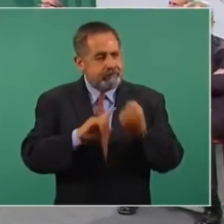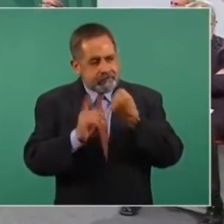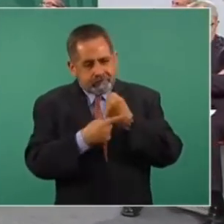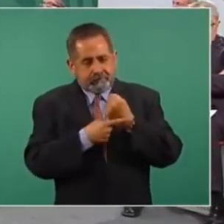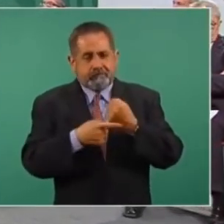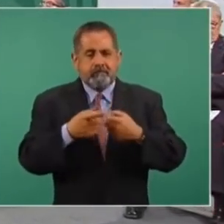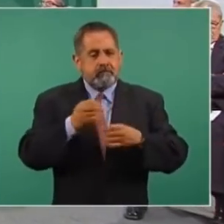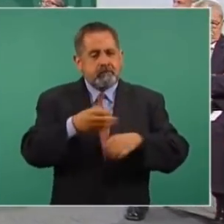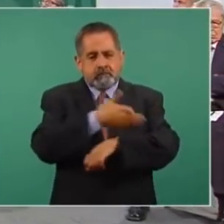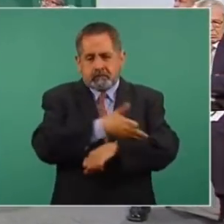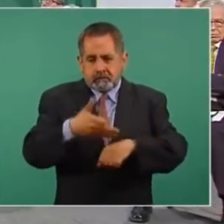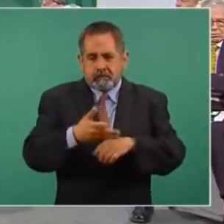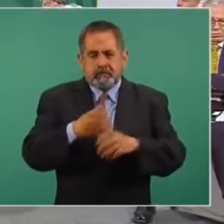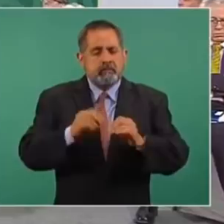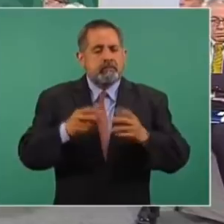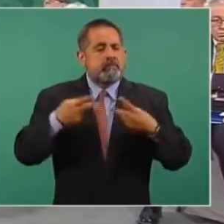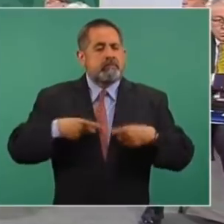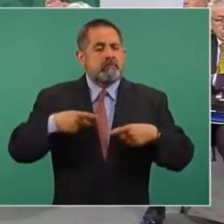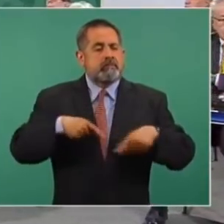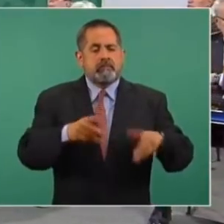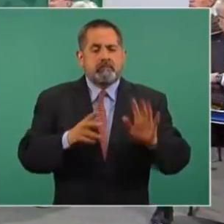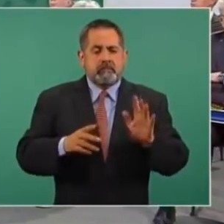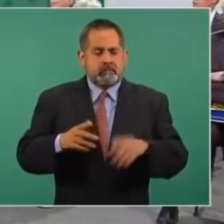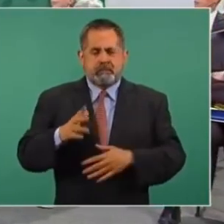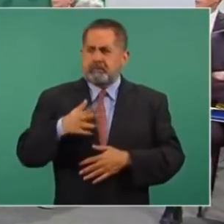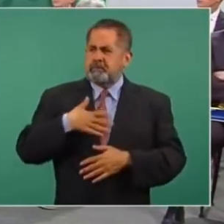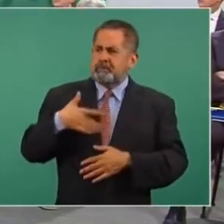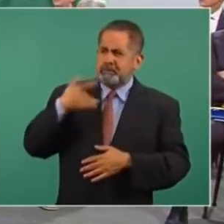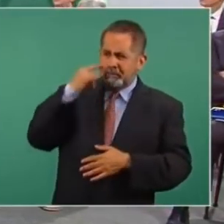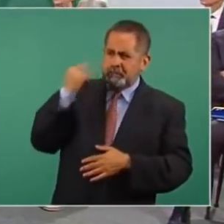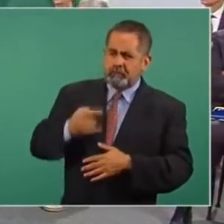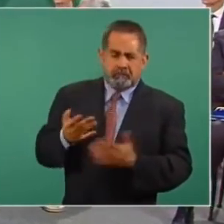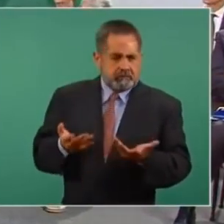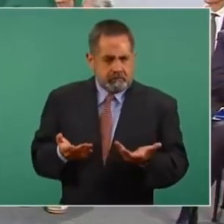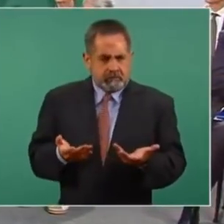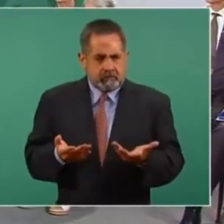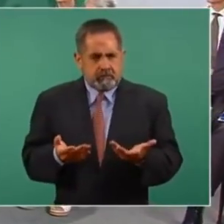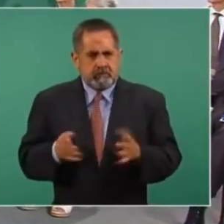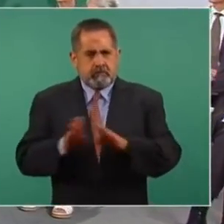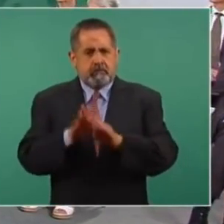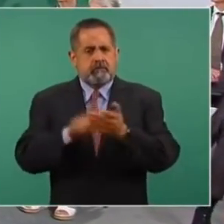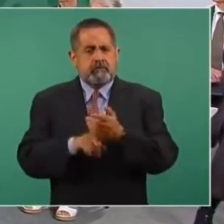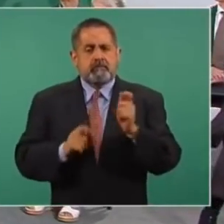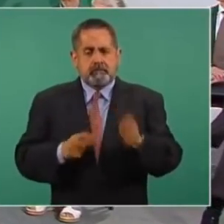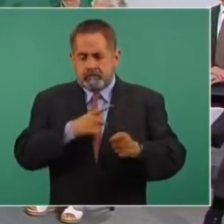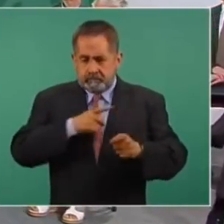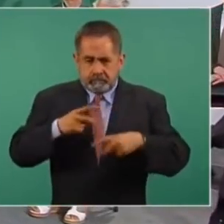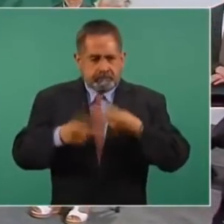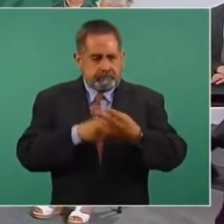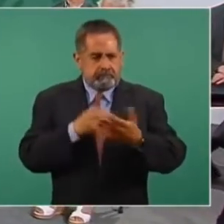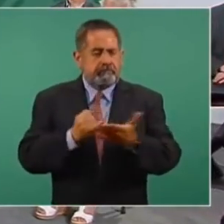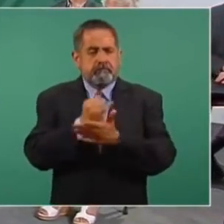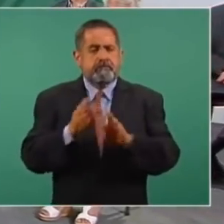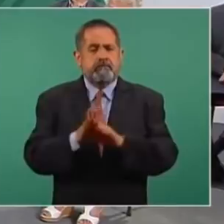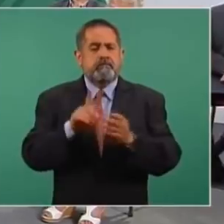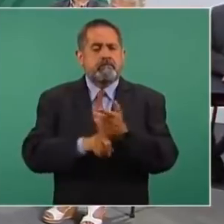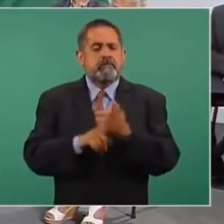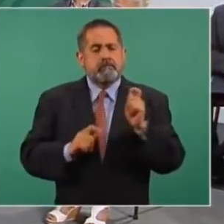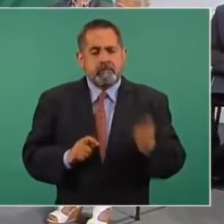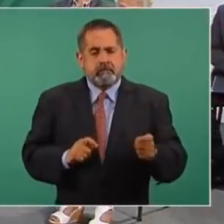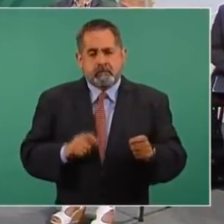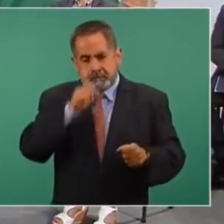víctimas o gente que se siente ofendida y se tiene que tomar también en cuenta